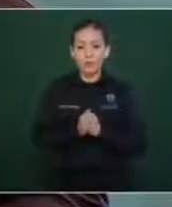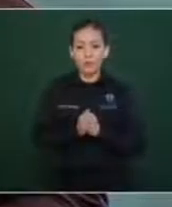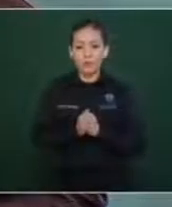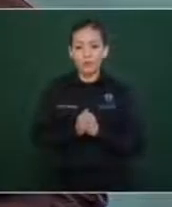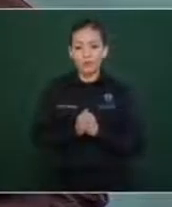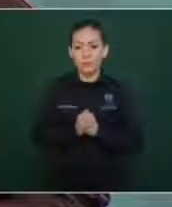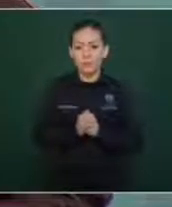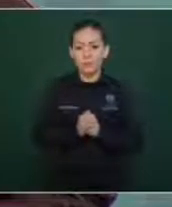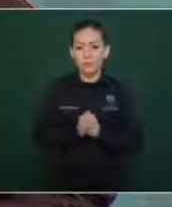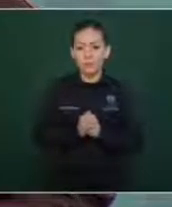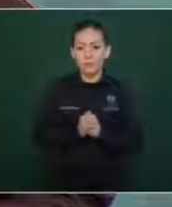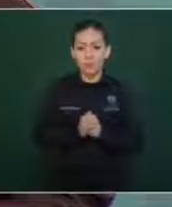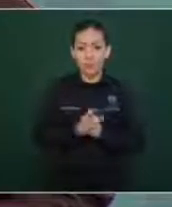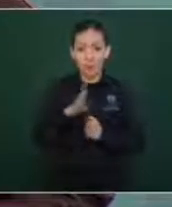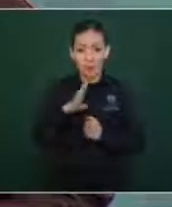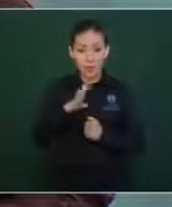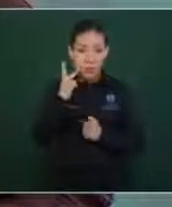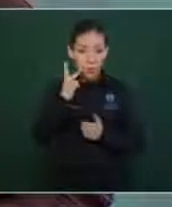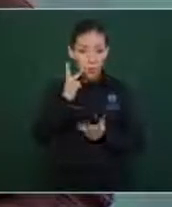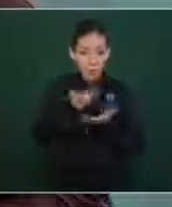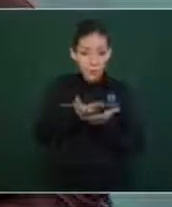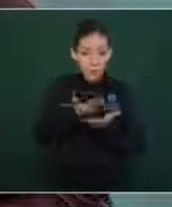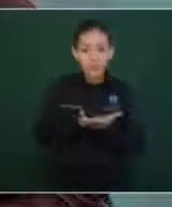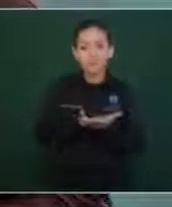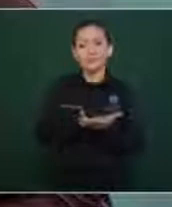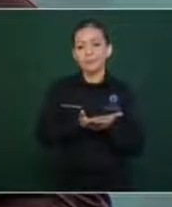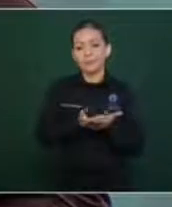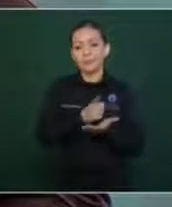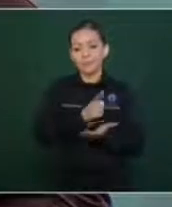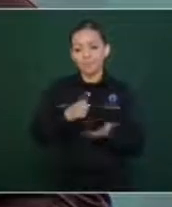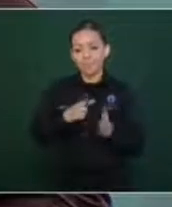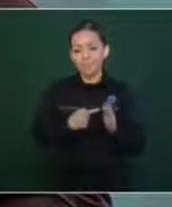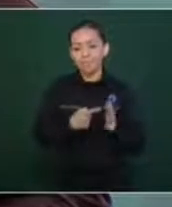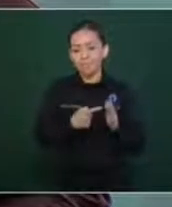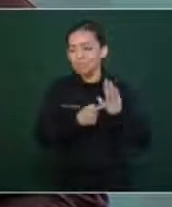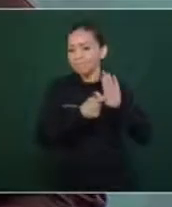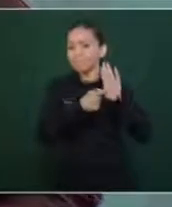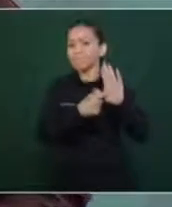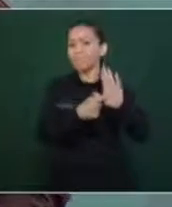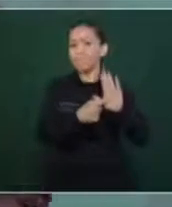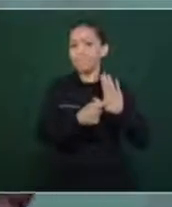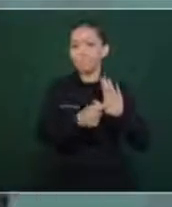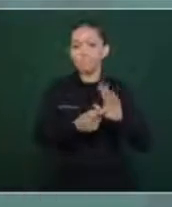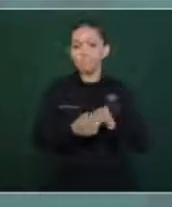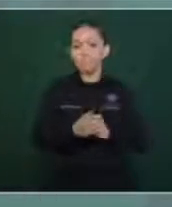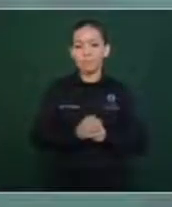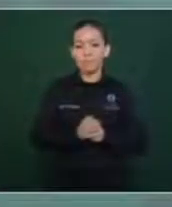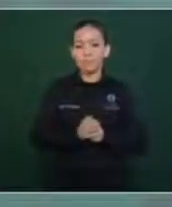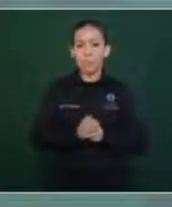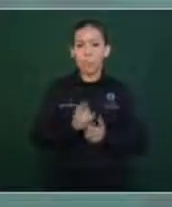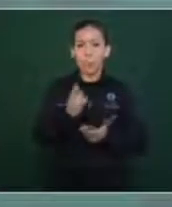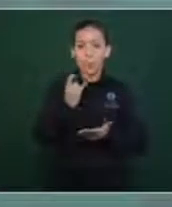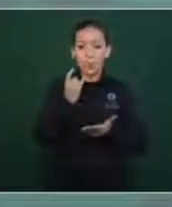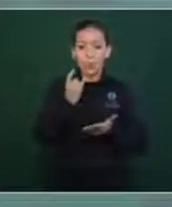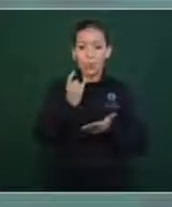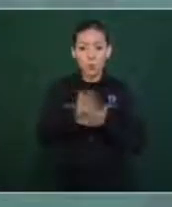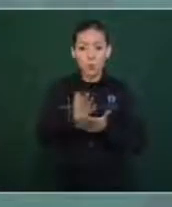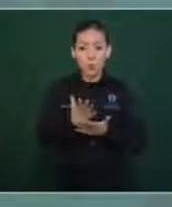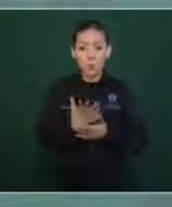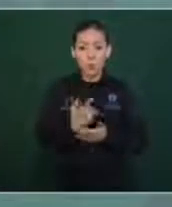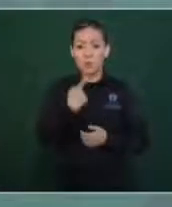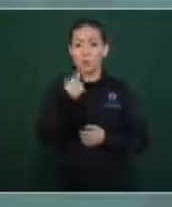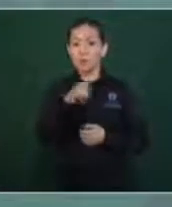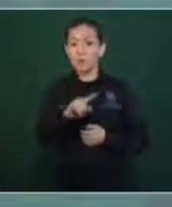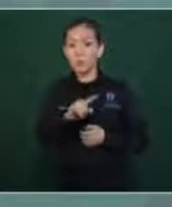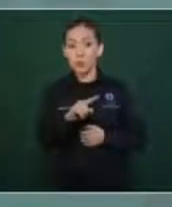si tienen esas pruebas, hay que presentarlas, no sólo quedarnos en la denuncia pública,